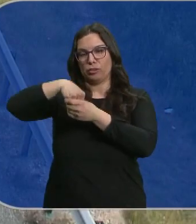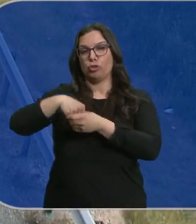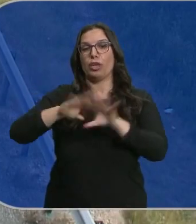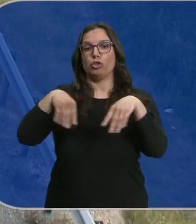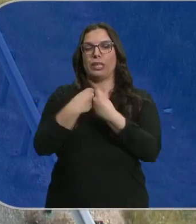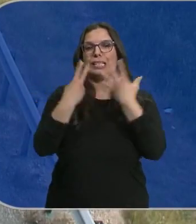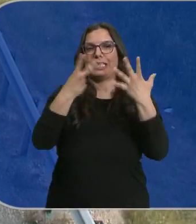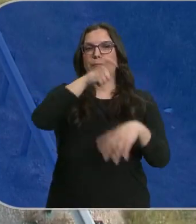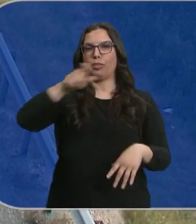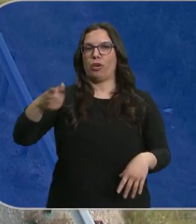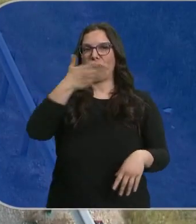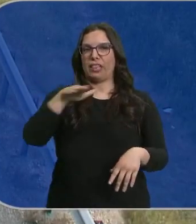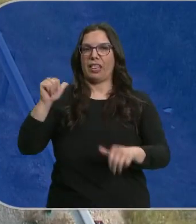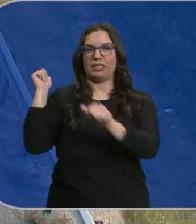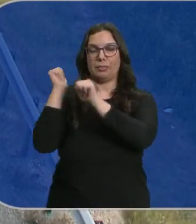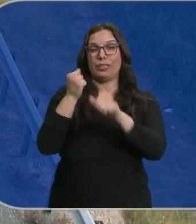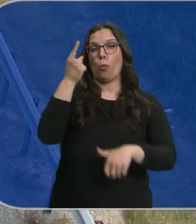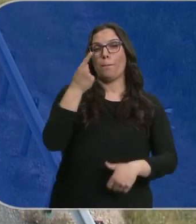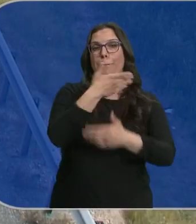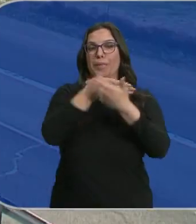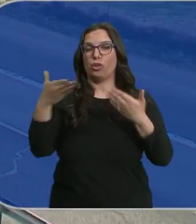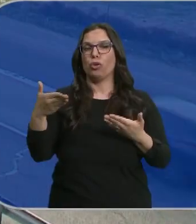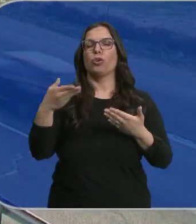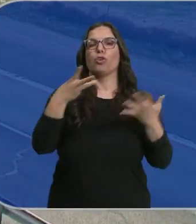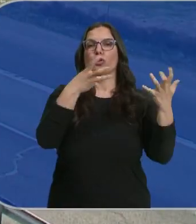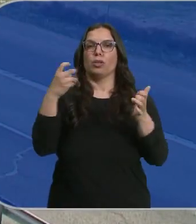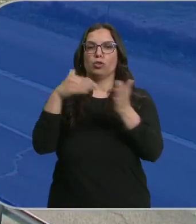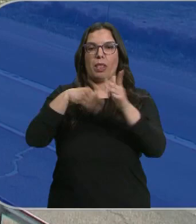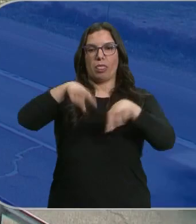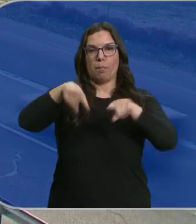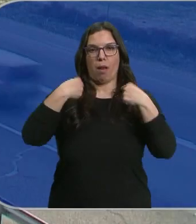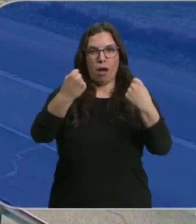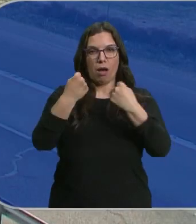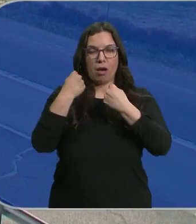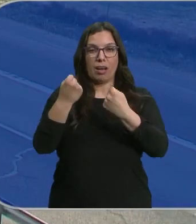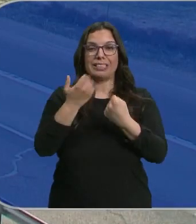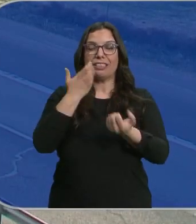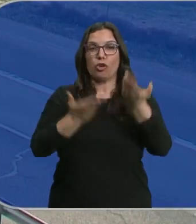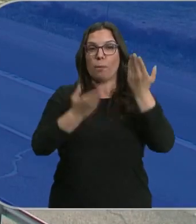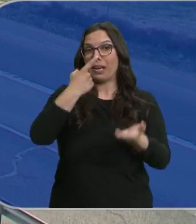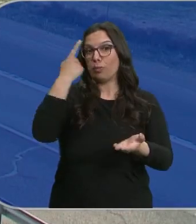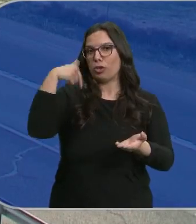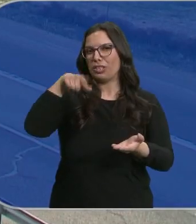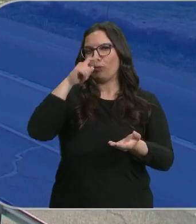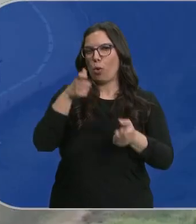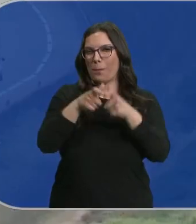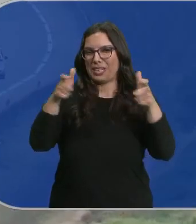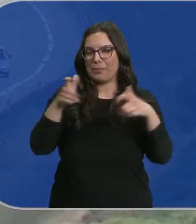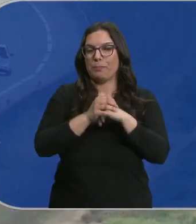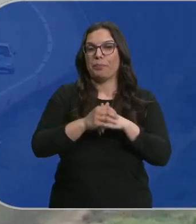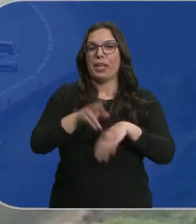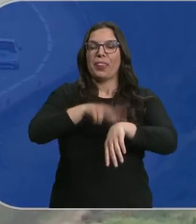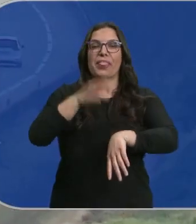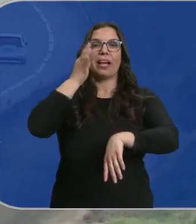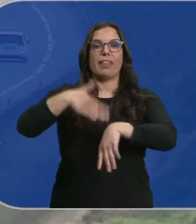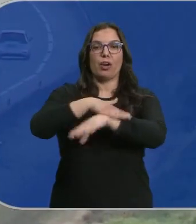personas en total. Se han registrado 1.800.000 desplazamientos, una cifra levemente superior a la del año pasado. La delegada